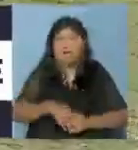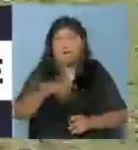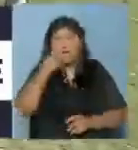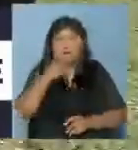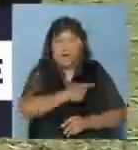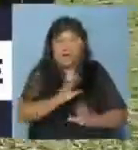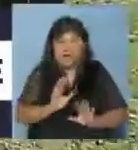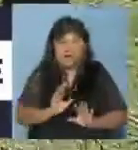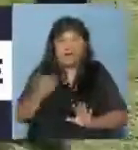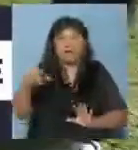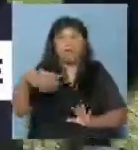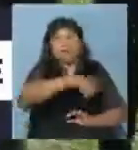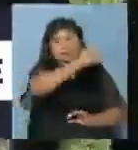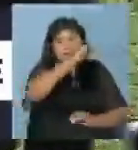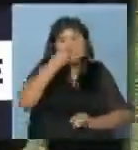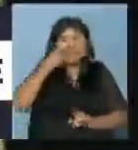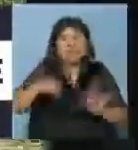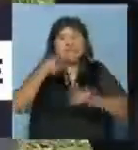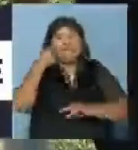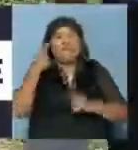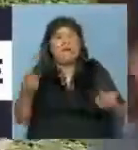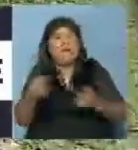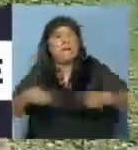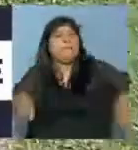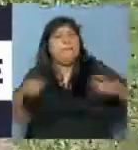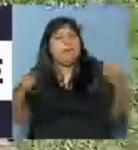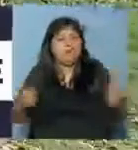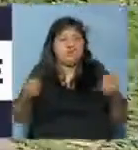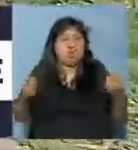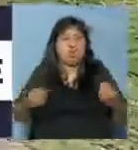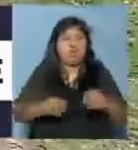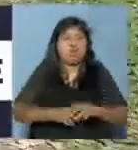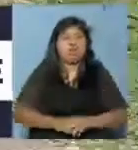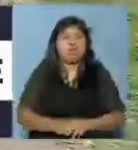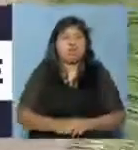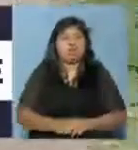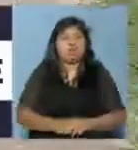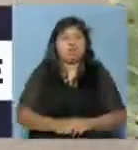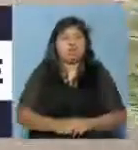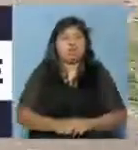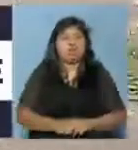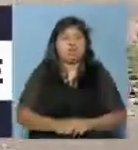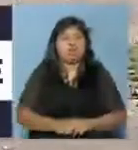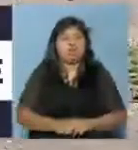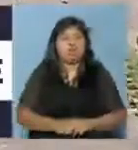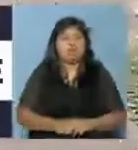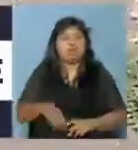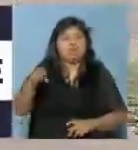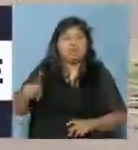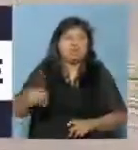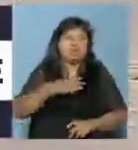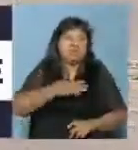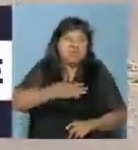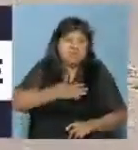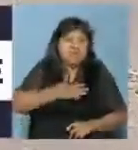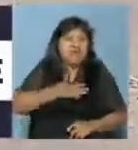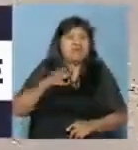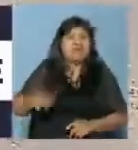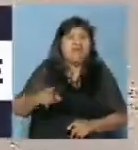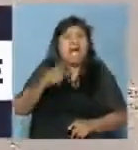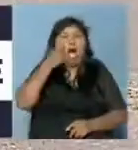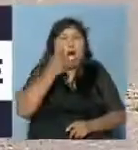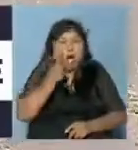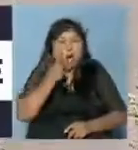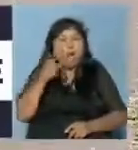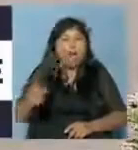también observar qué es lo que pasó con lo que vivió este chofer de 40 años